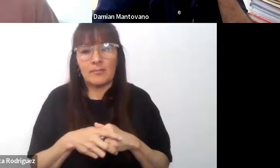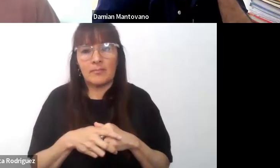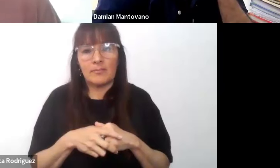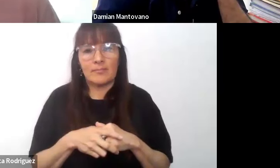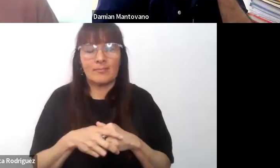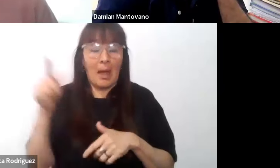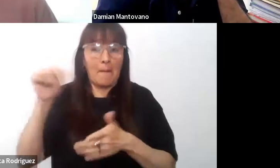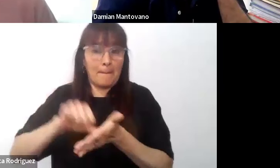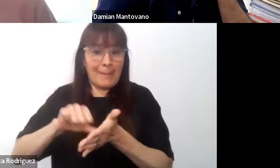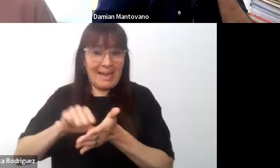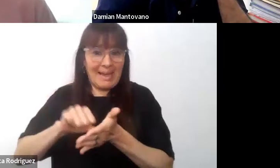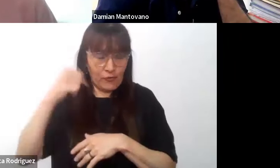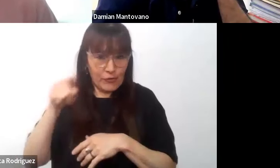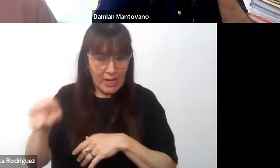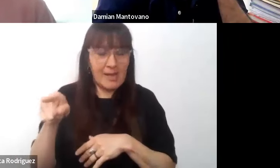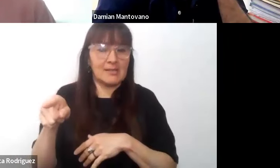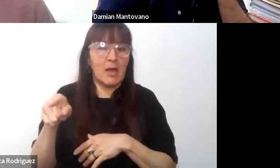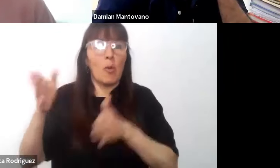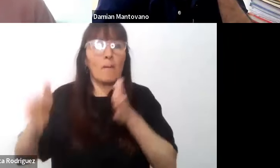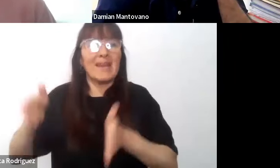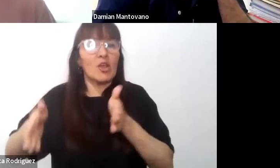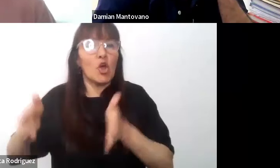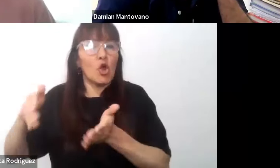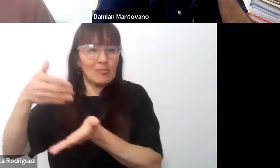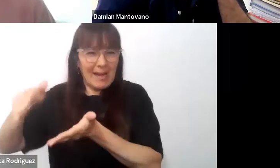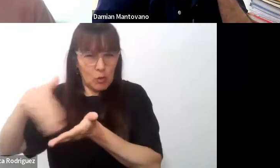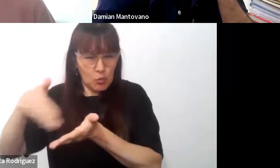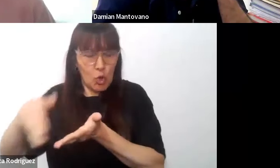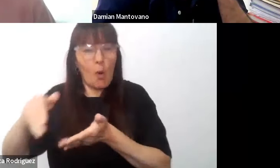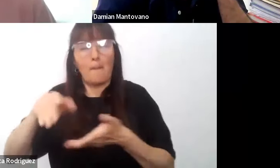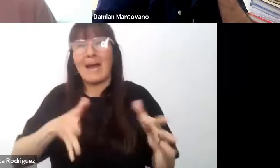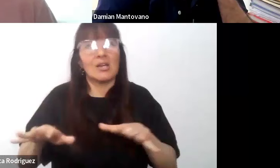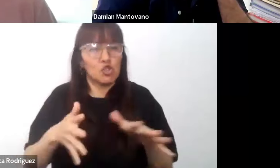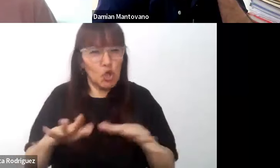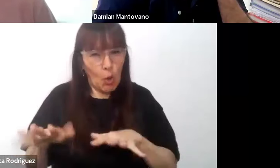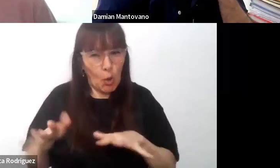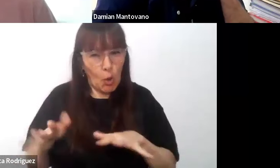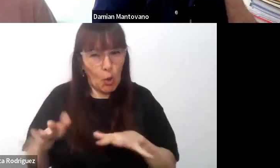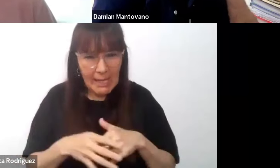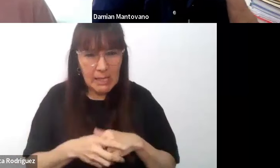en Francia después de un periodo de exclusión. Eso empezó más o menos